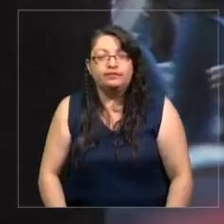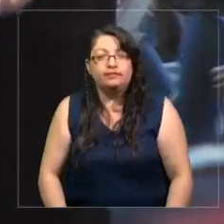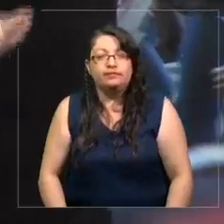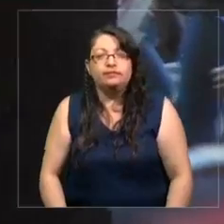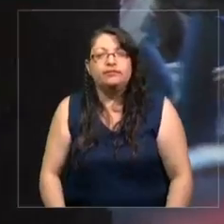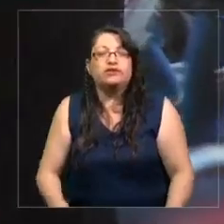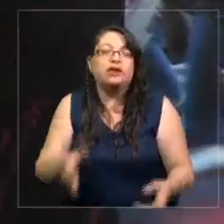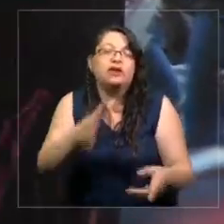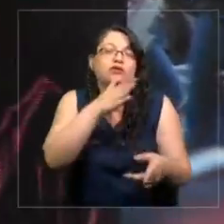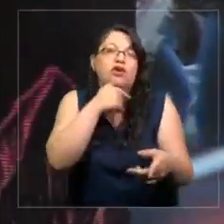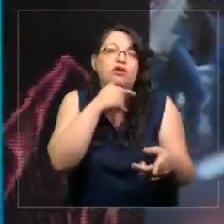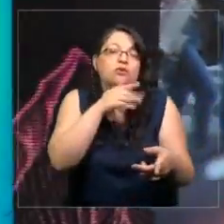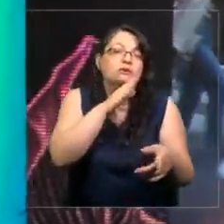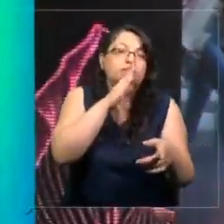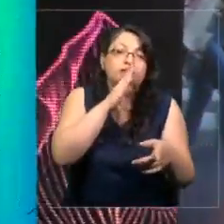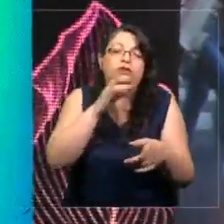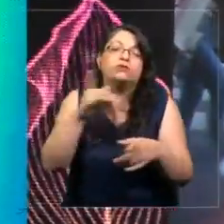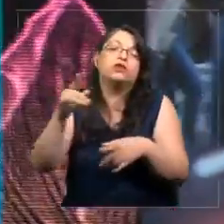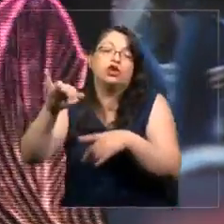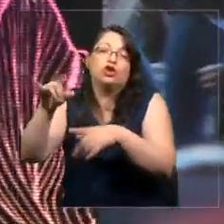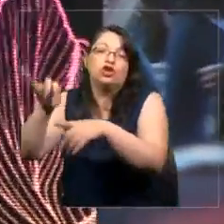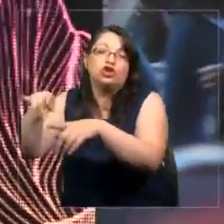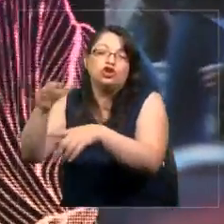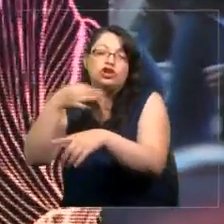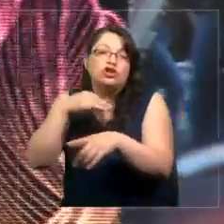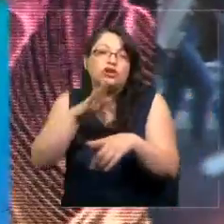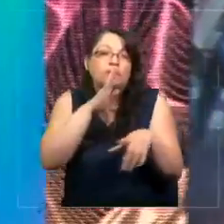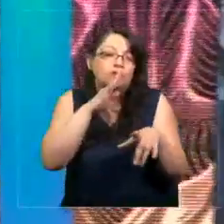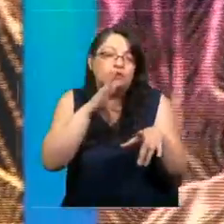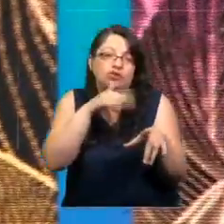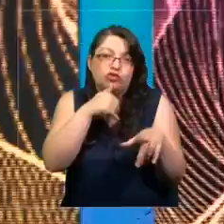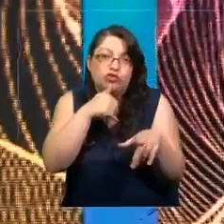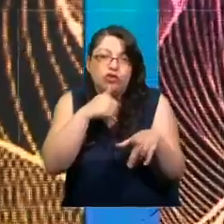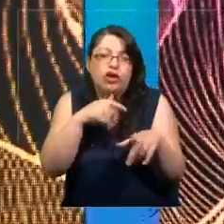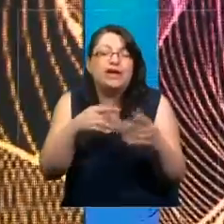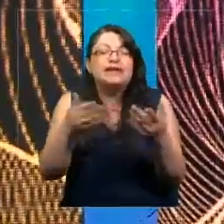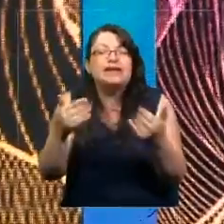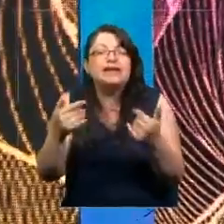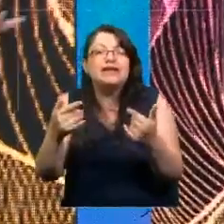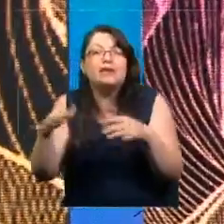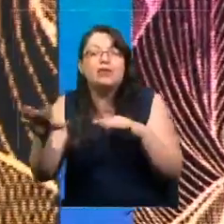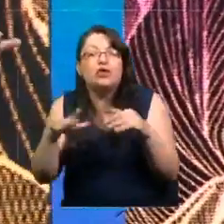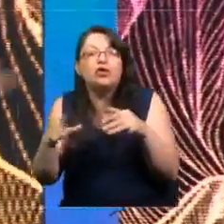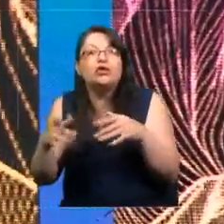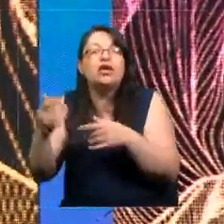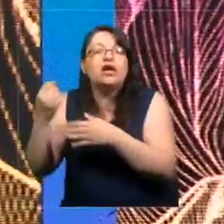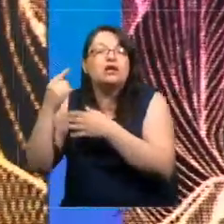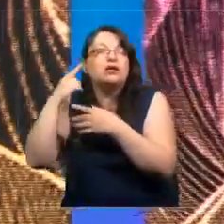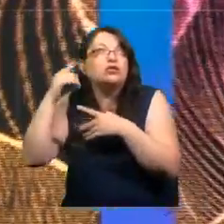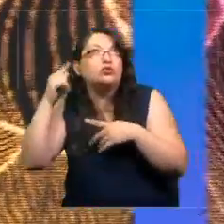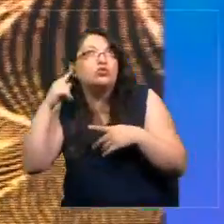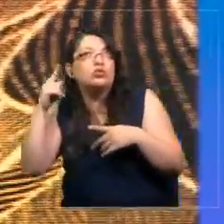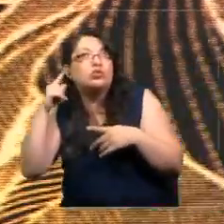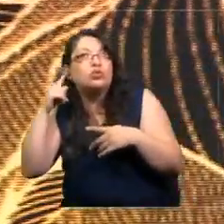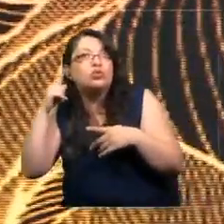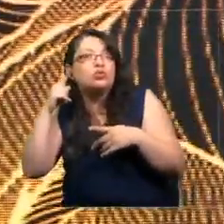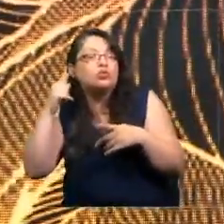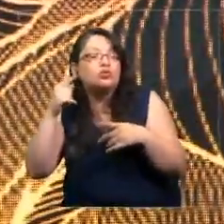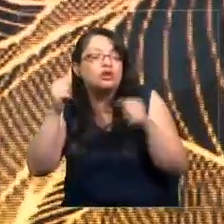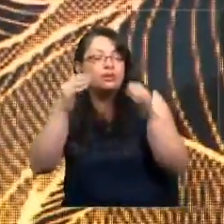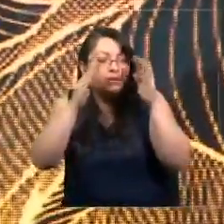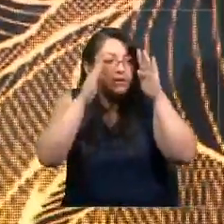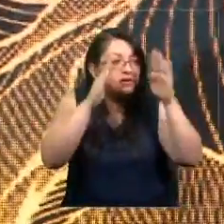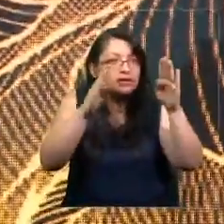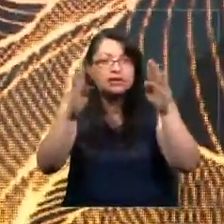existe el silencio, John Cage nos dijo que no existía el silencio, existe un murmullo que nos permite escuchar el mundo aleatoriamente. ¿Qué pasa cuando eso no